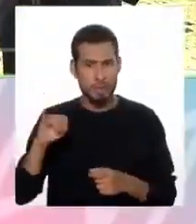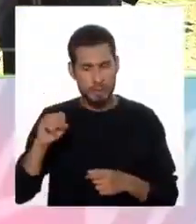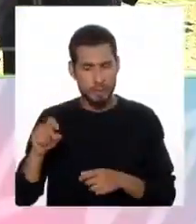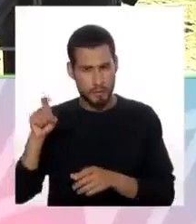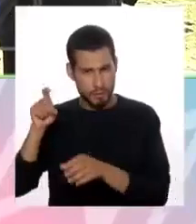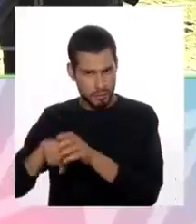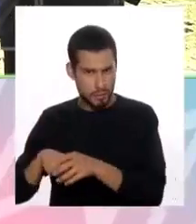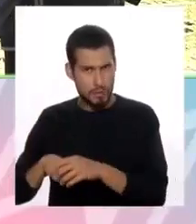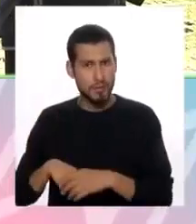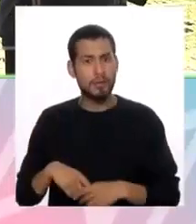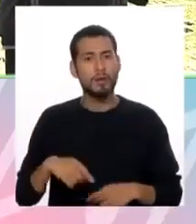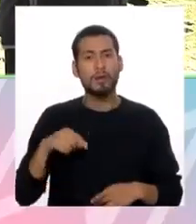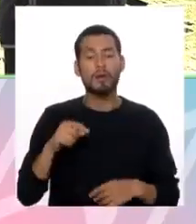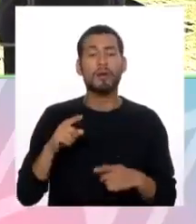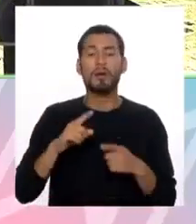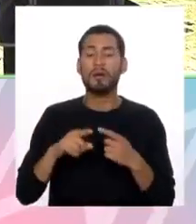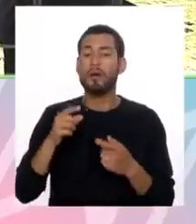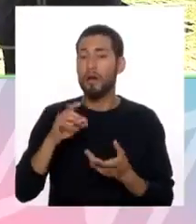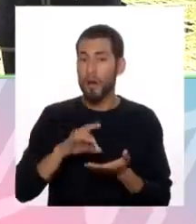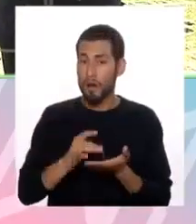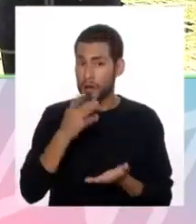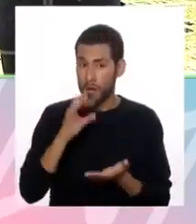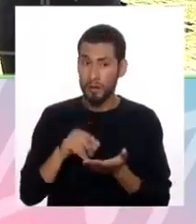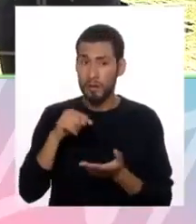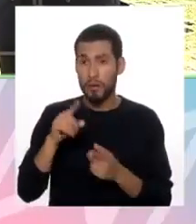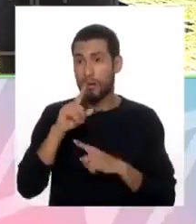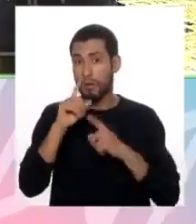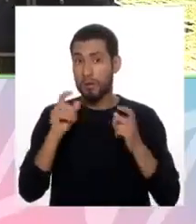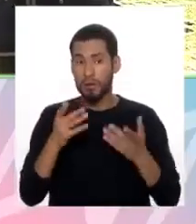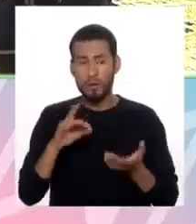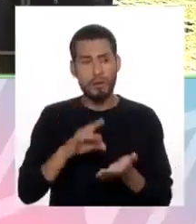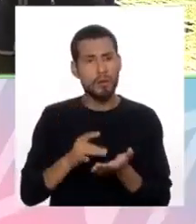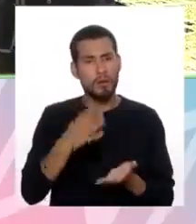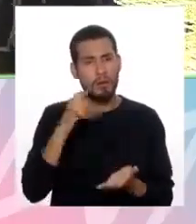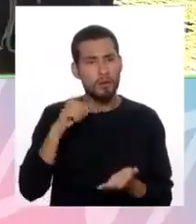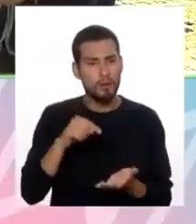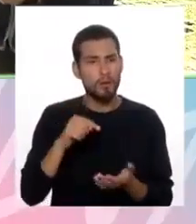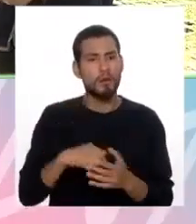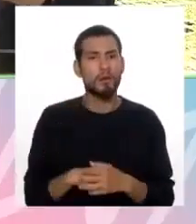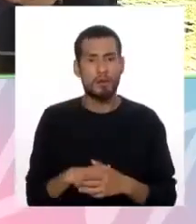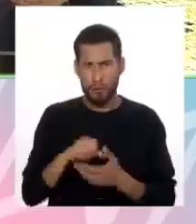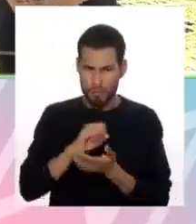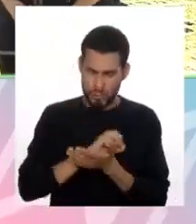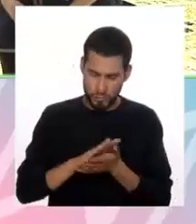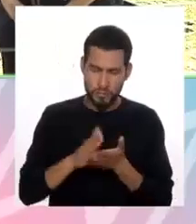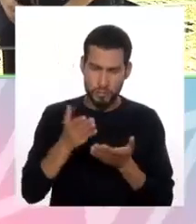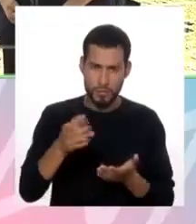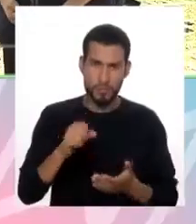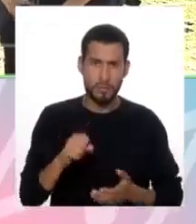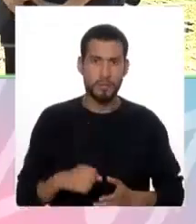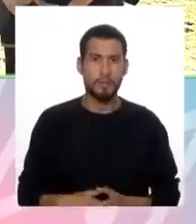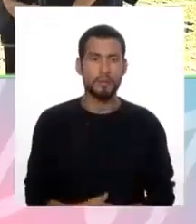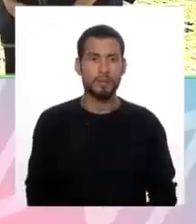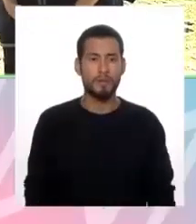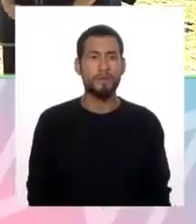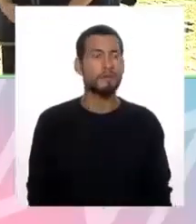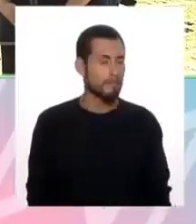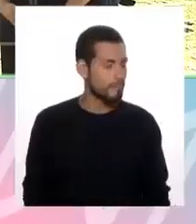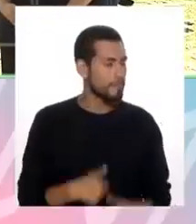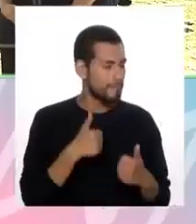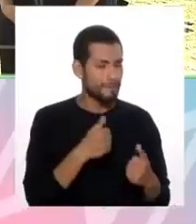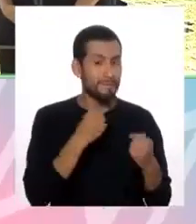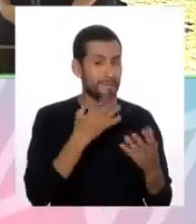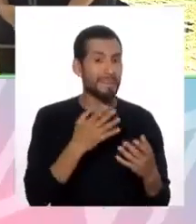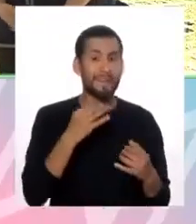¿no? Y en relación a los medicamentos, que muchos siempre nos preguntan, los medicamentos también son gratuitos. Perfecto.